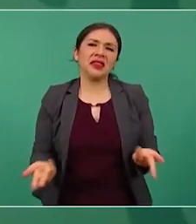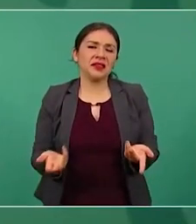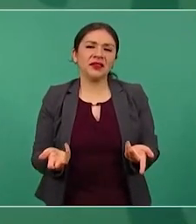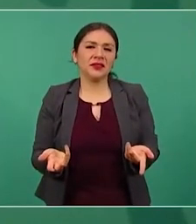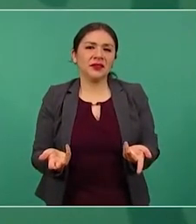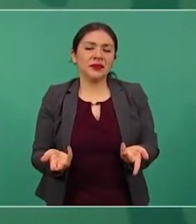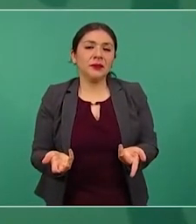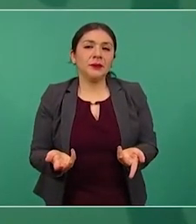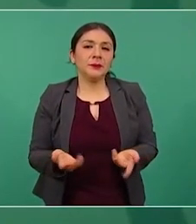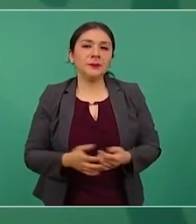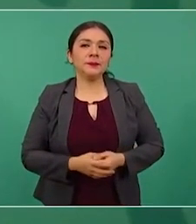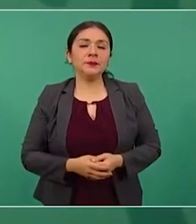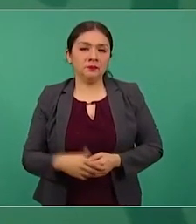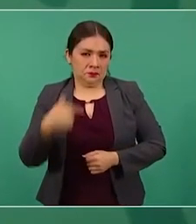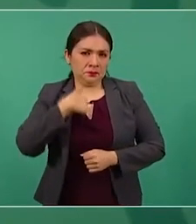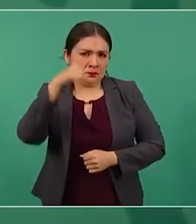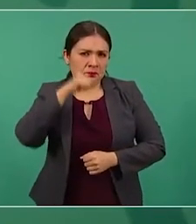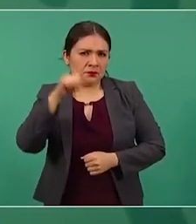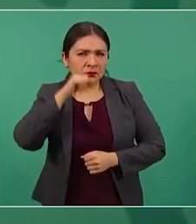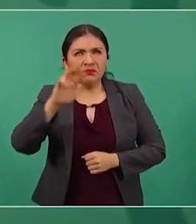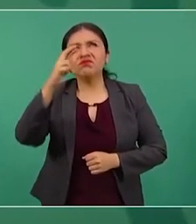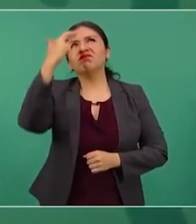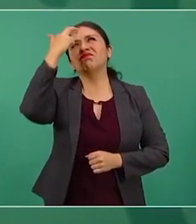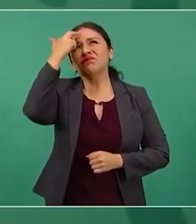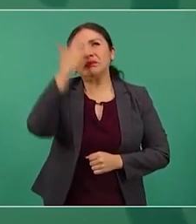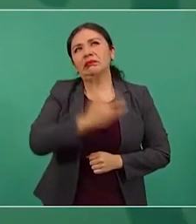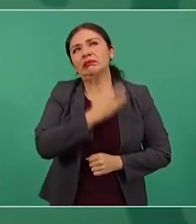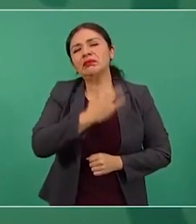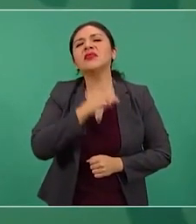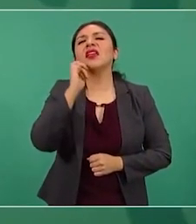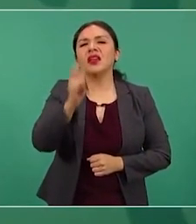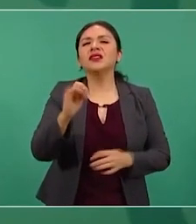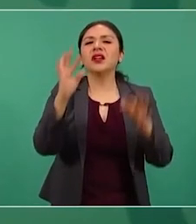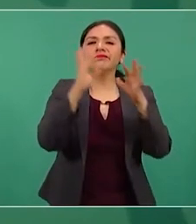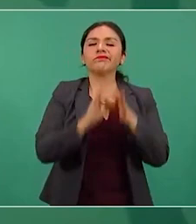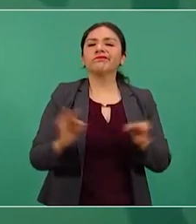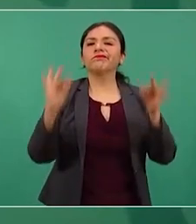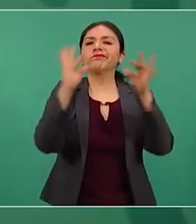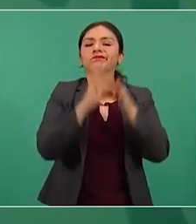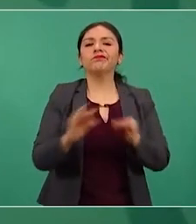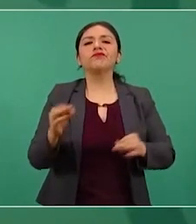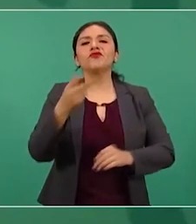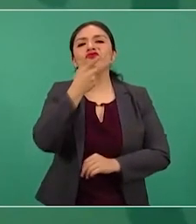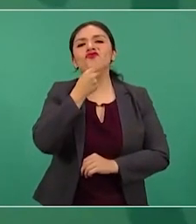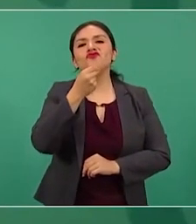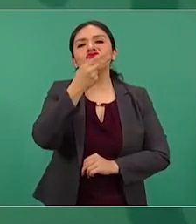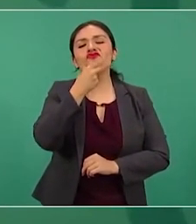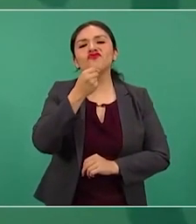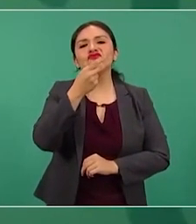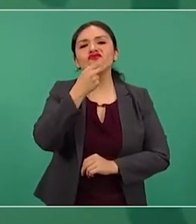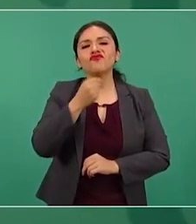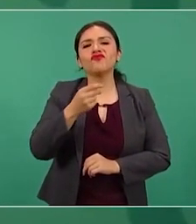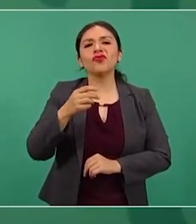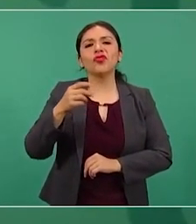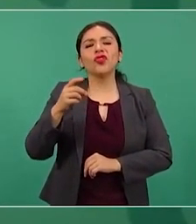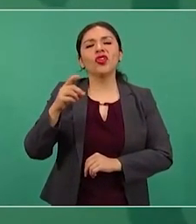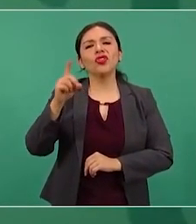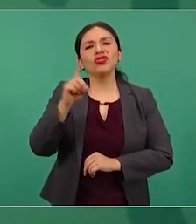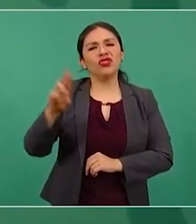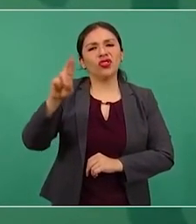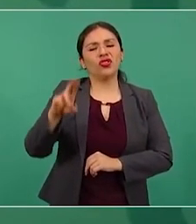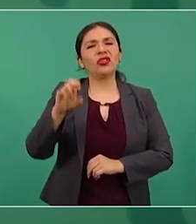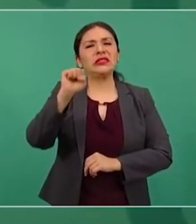yo siempre recuerdo lo que decía el doctor Salvador Nava